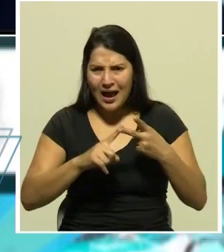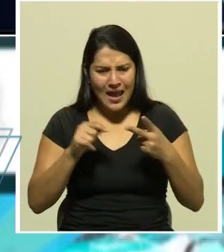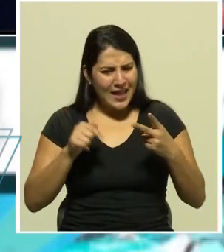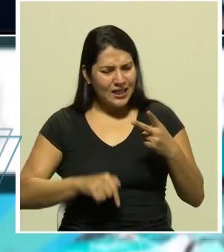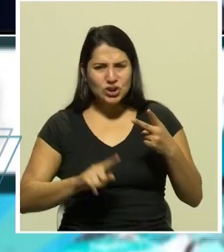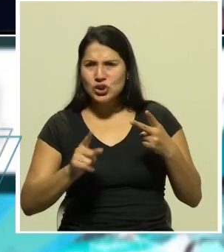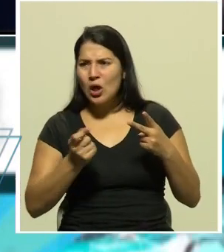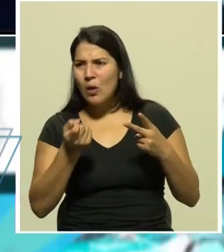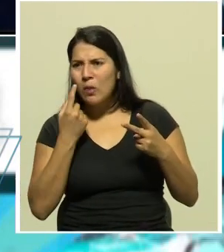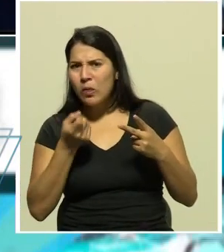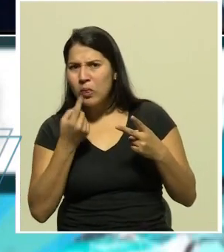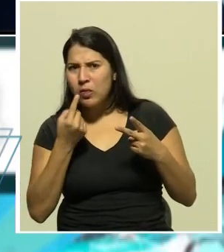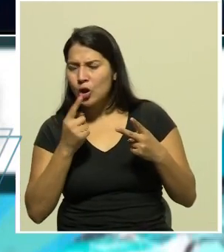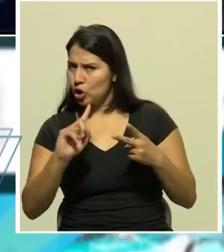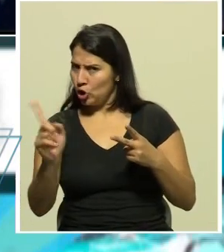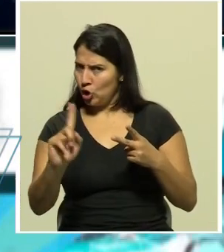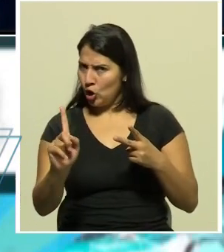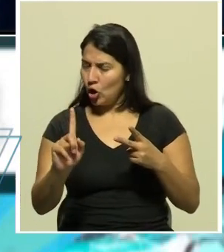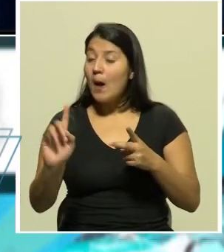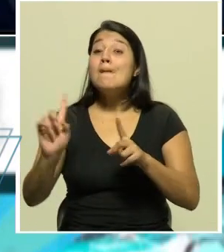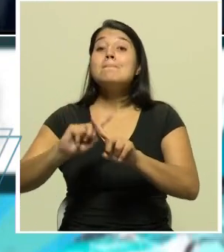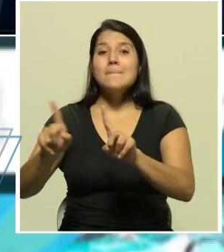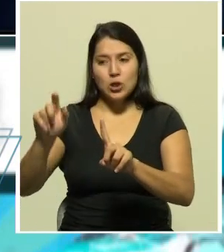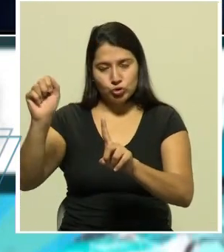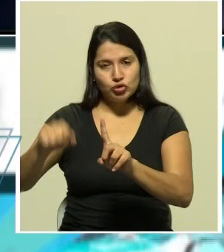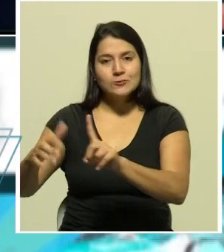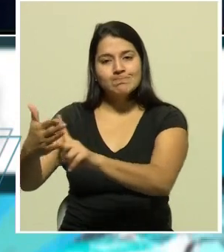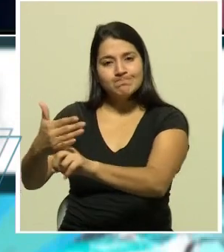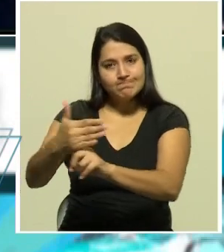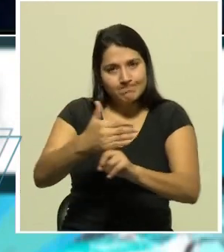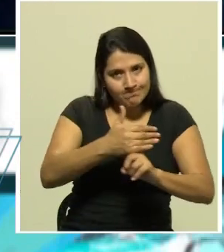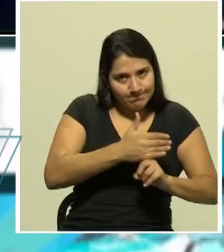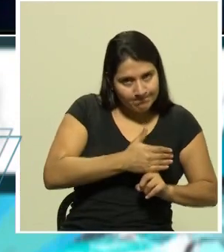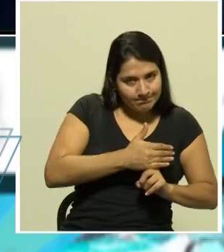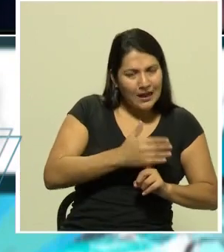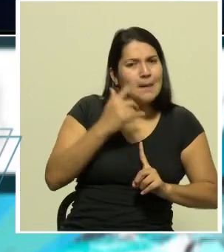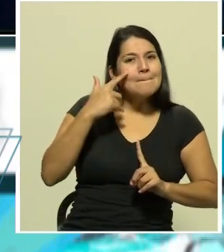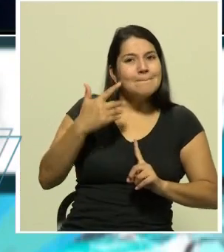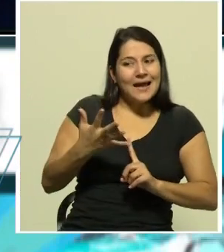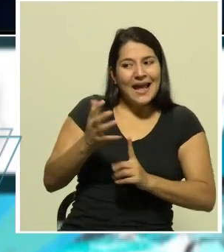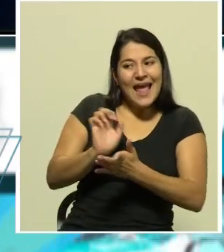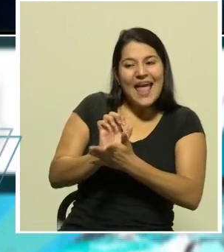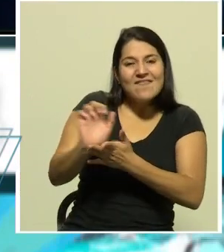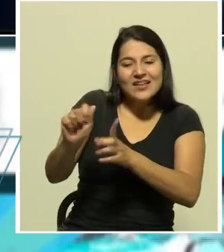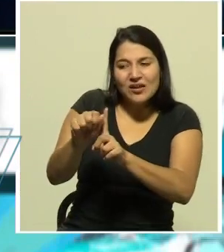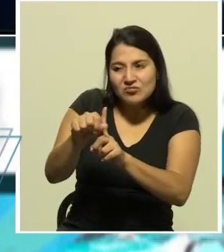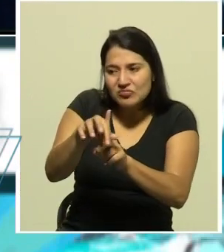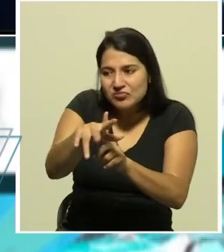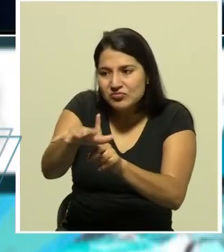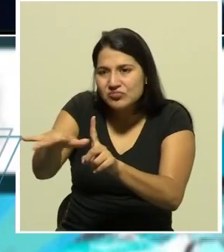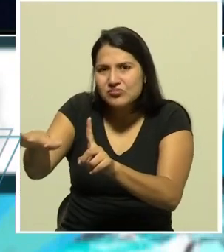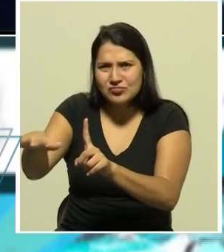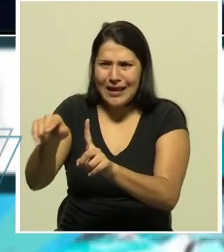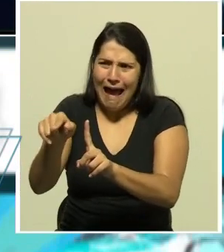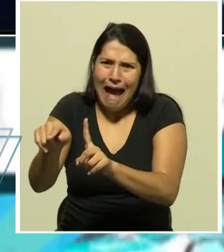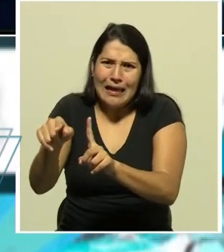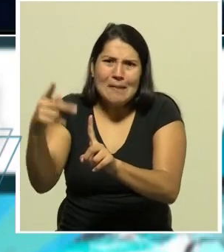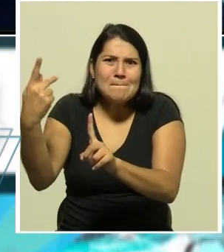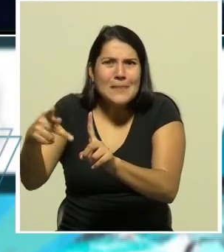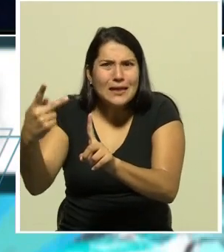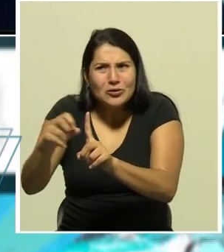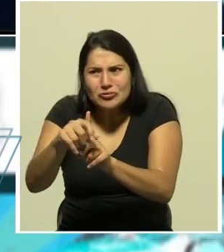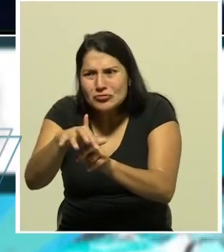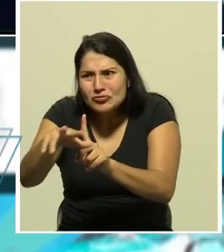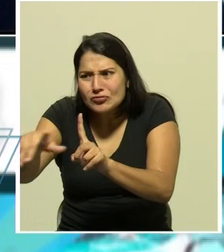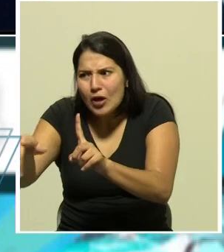tratamiento pero fueron aislados y se evitó tratemos de imaginar lo que puede provocar el esparcimiento del virus en un precario con la densidad de